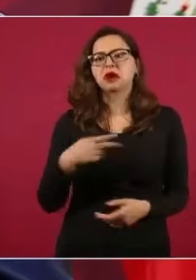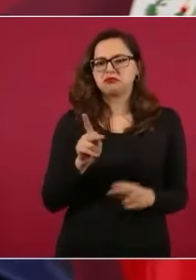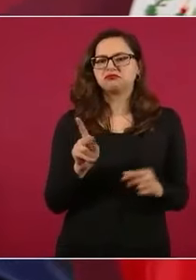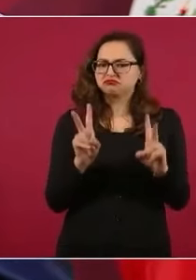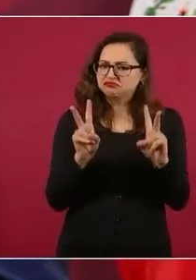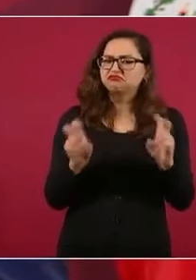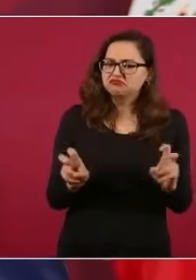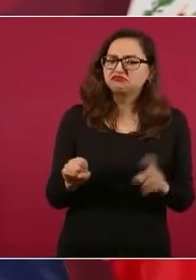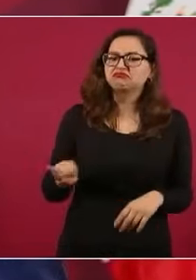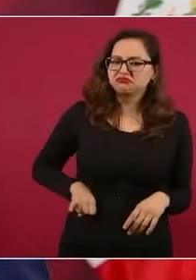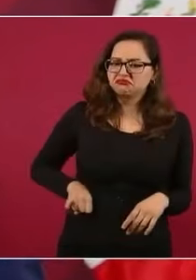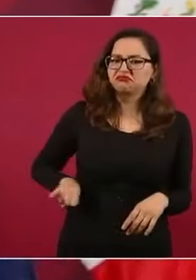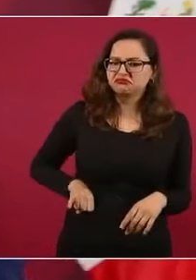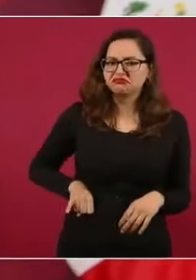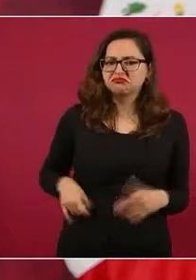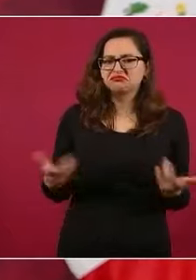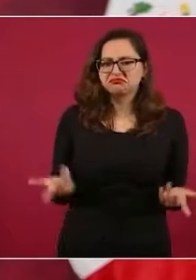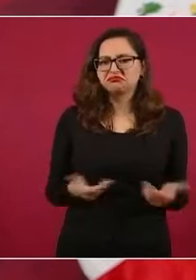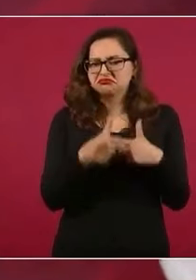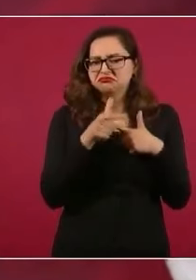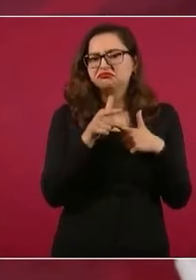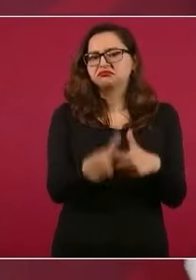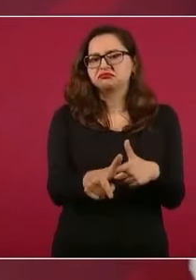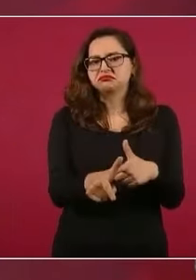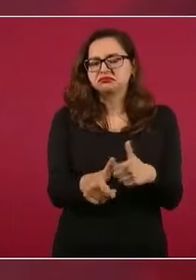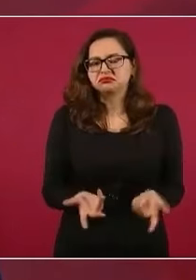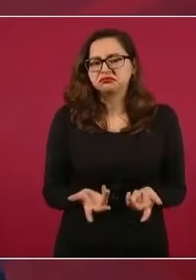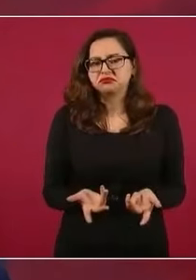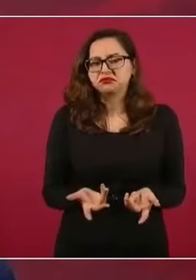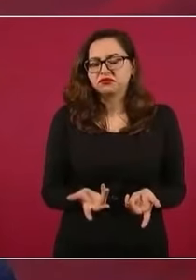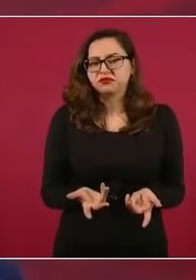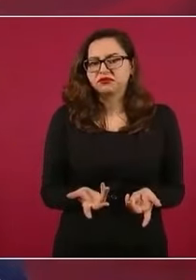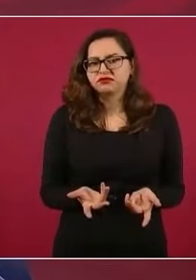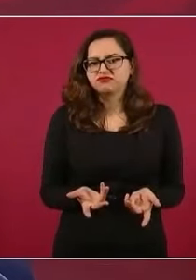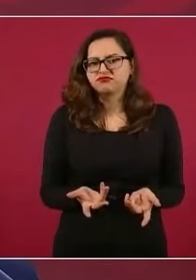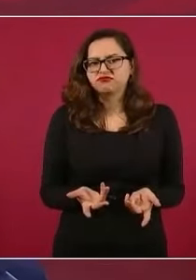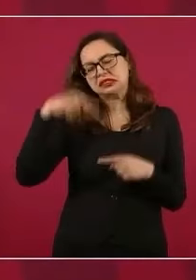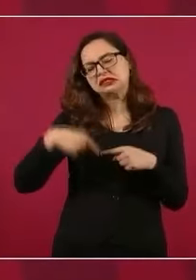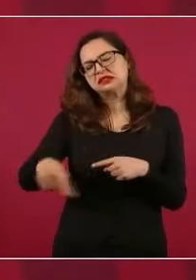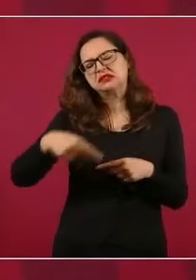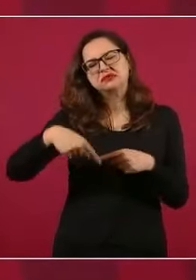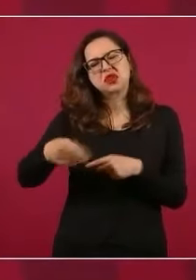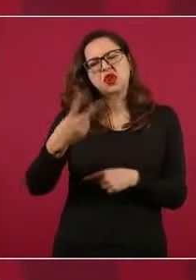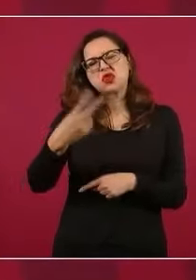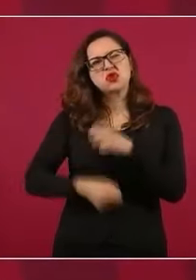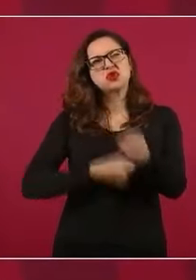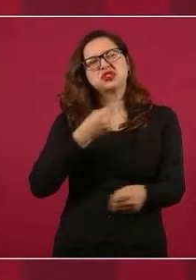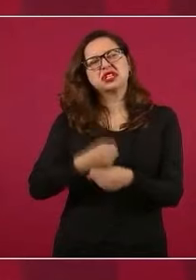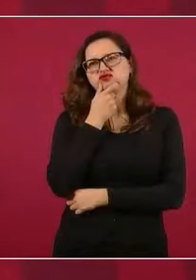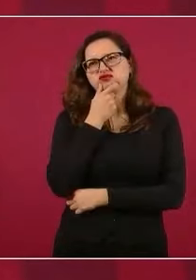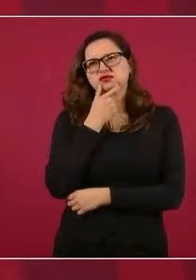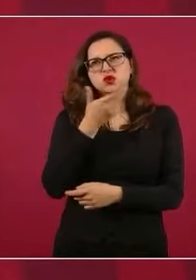tratándolo y nada más porque no tenemos tiempo, pero no lo descarto porque hasta lo podríamos